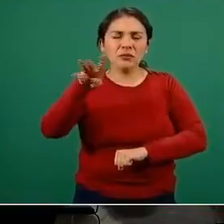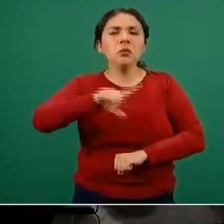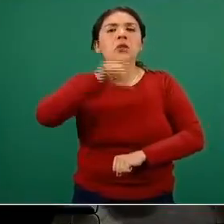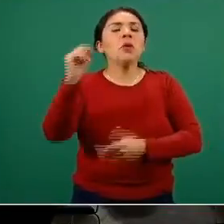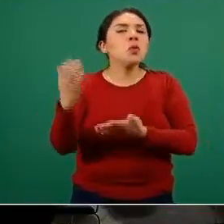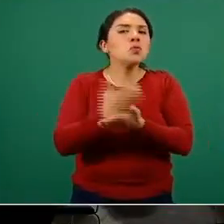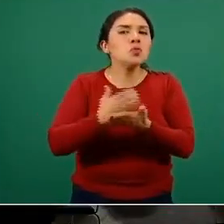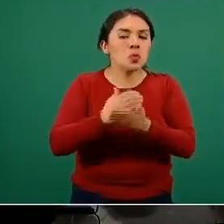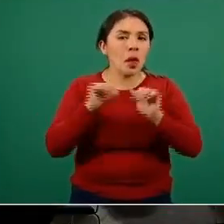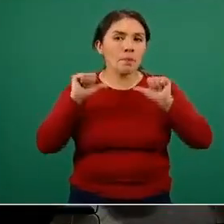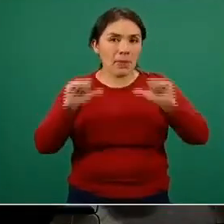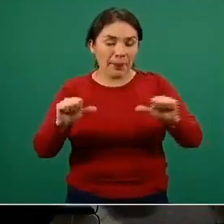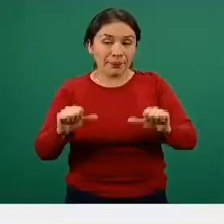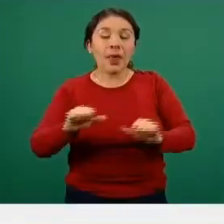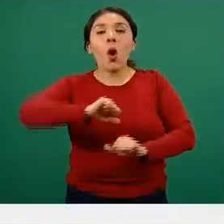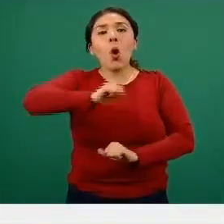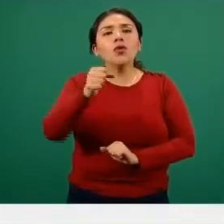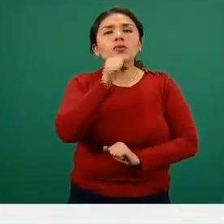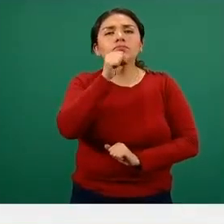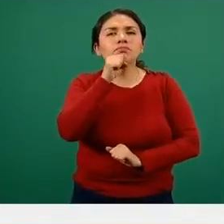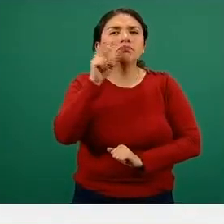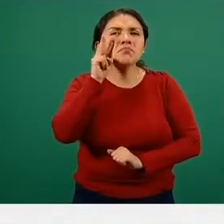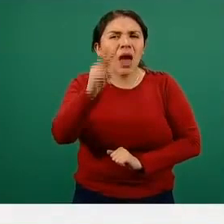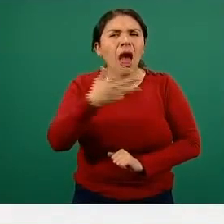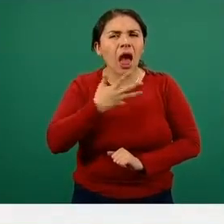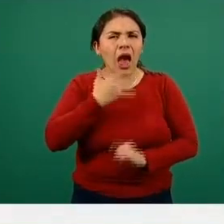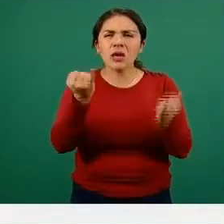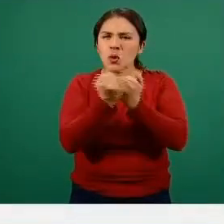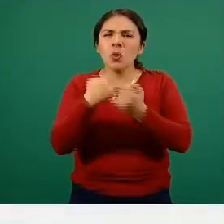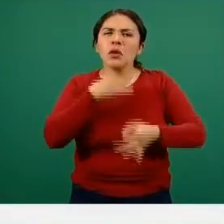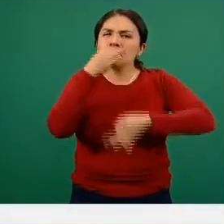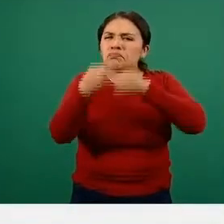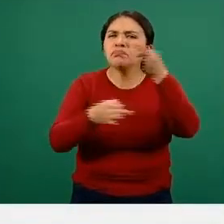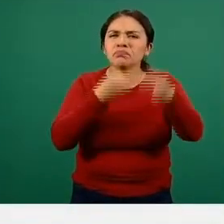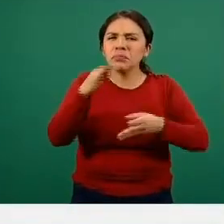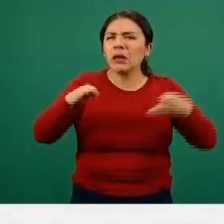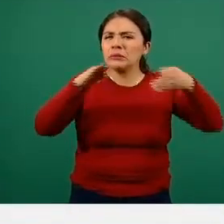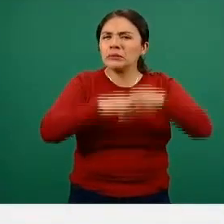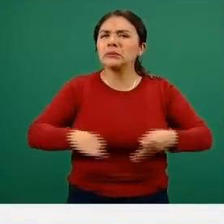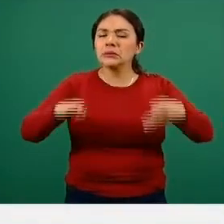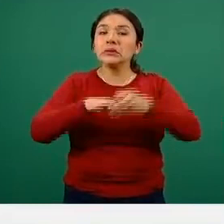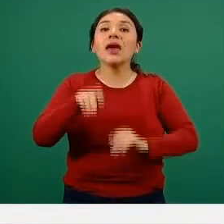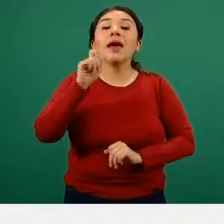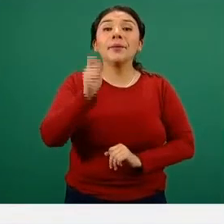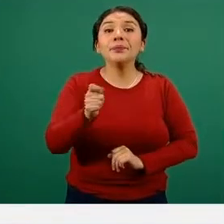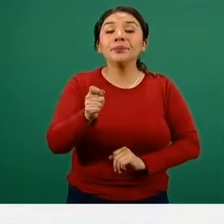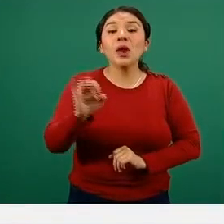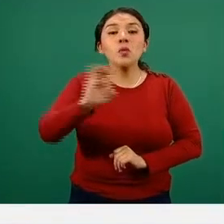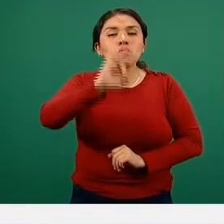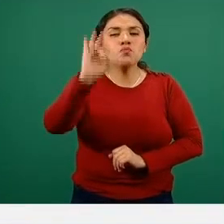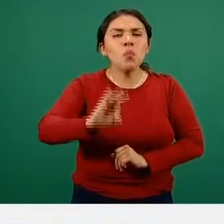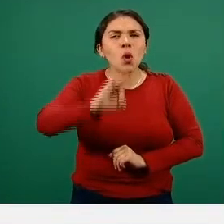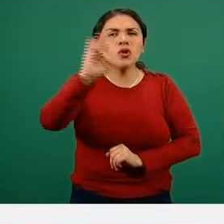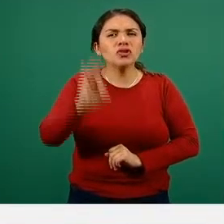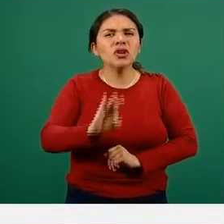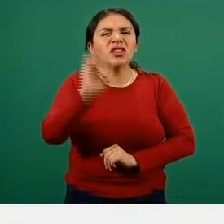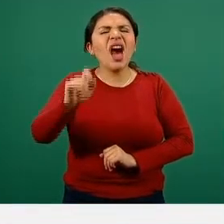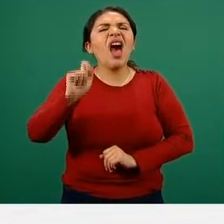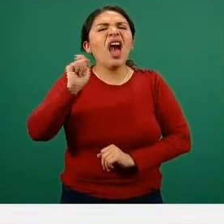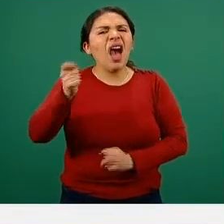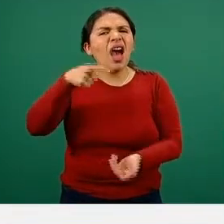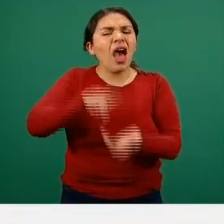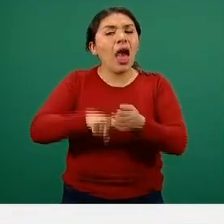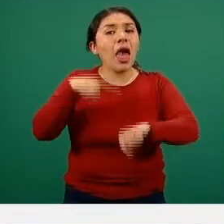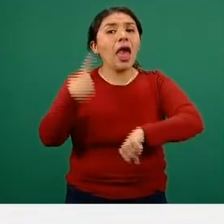Tenemos también el dato directo de un indicador al cual hemos estado dando seguimiento continuo, que es precisamente el porcentaje o la proporción que